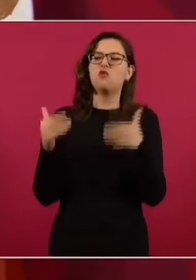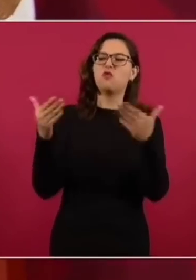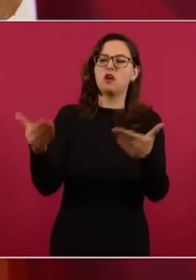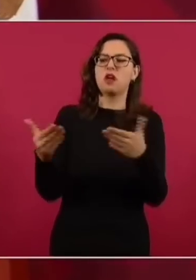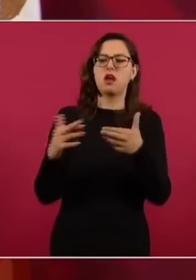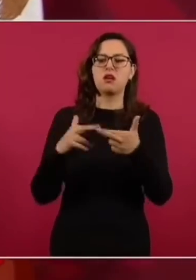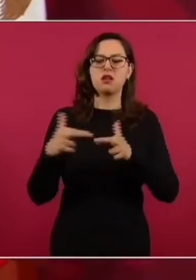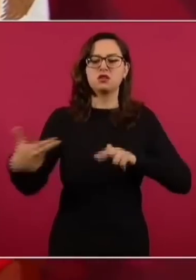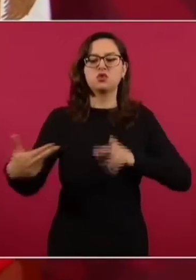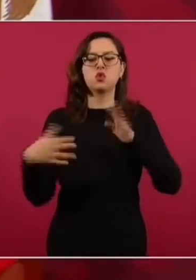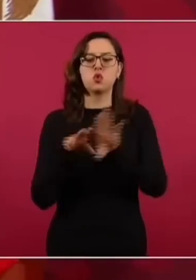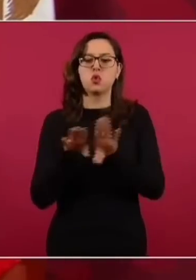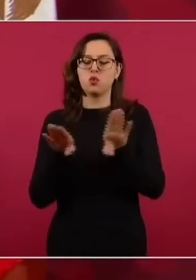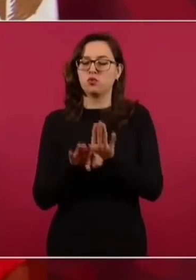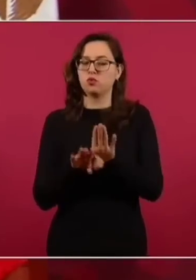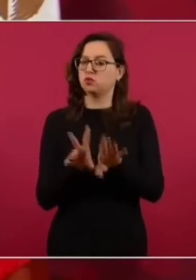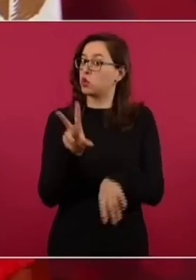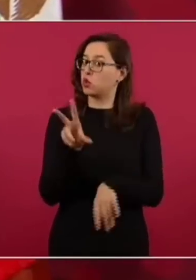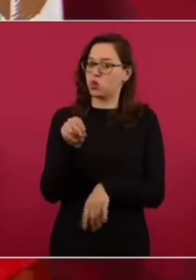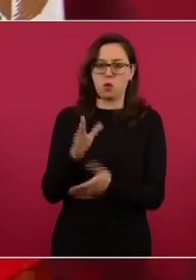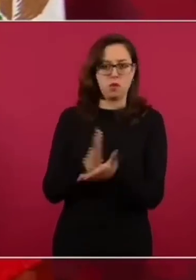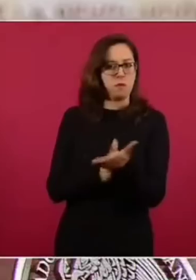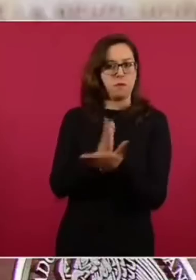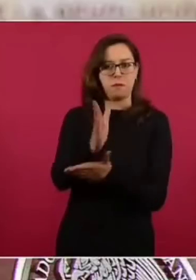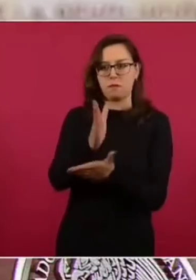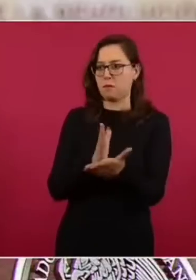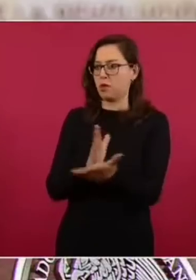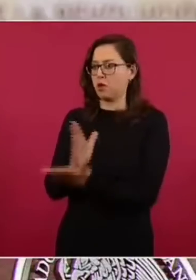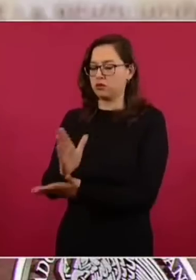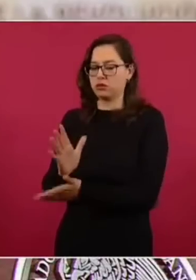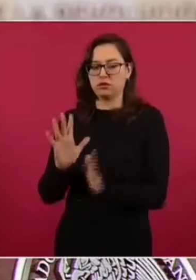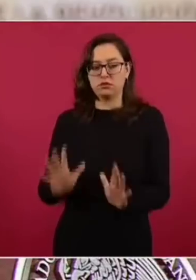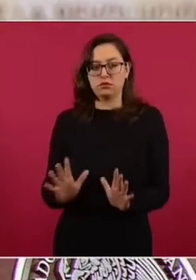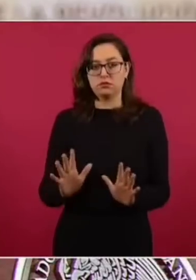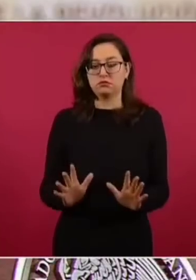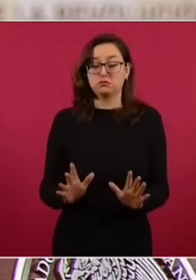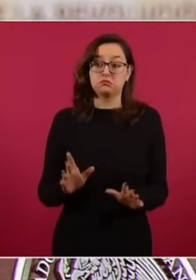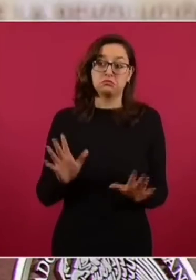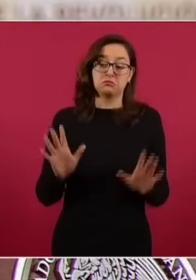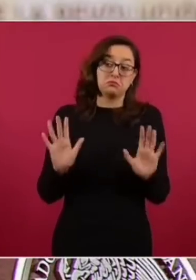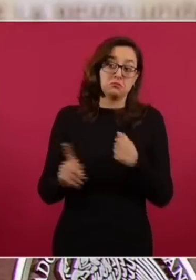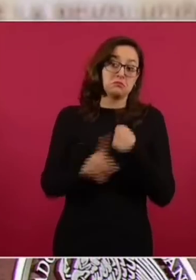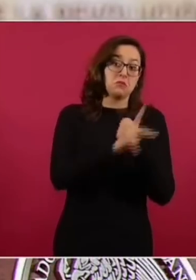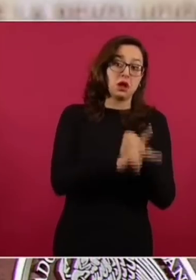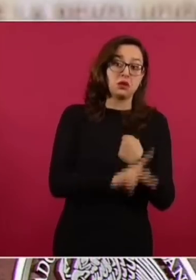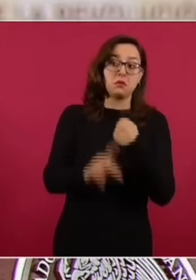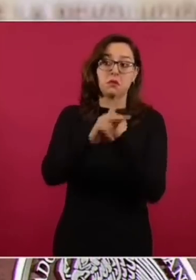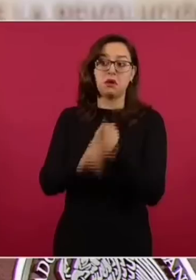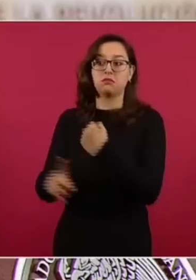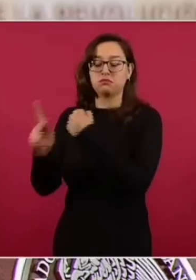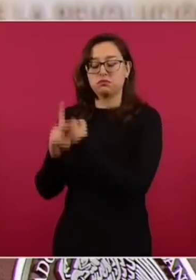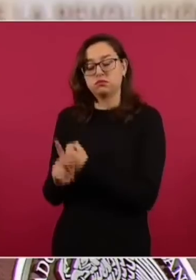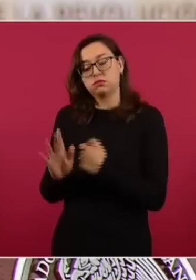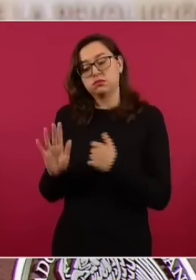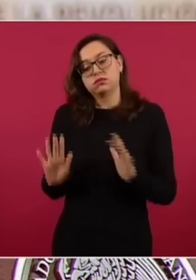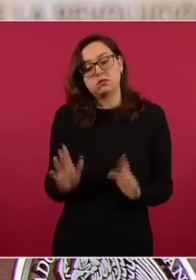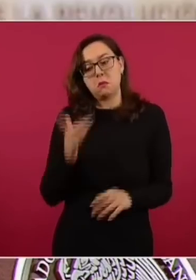porque se están dando reacomodos en el mundo